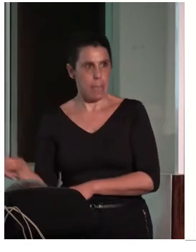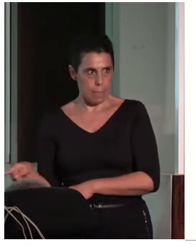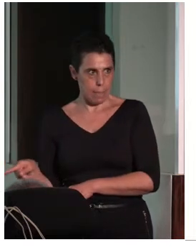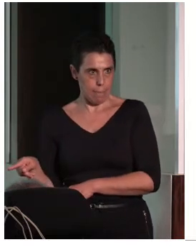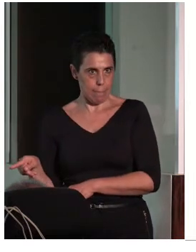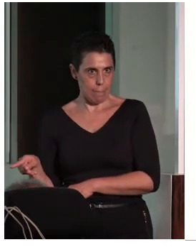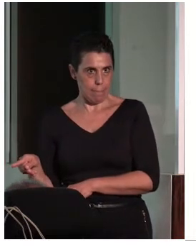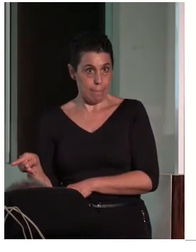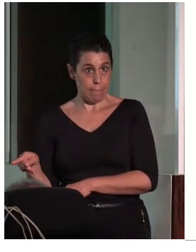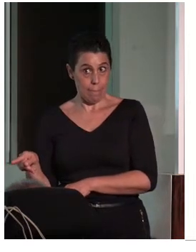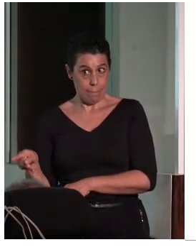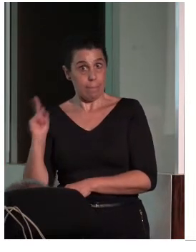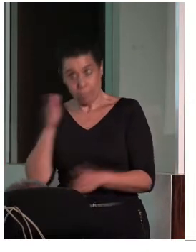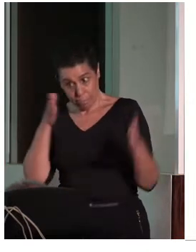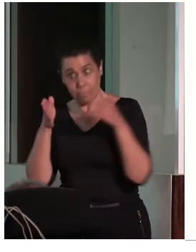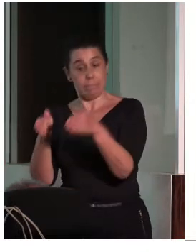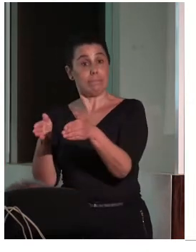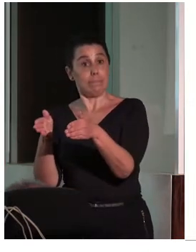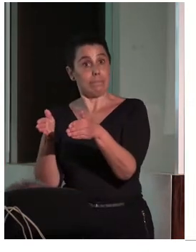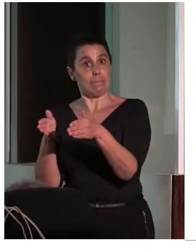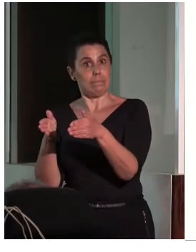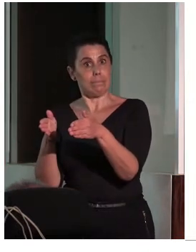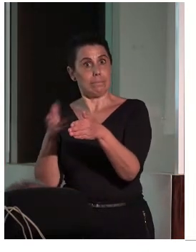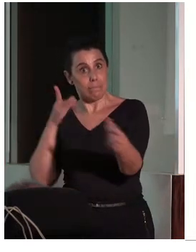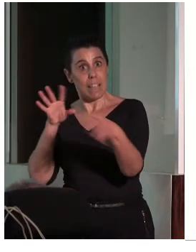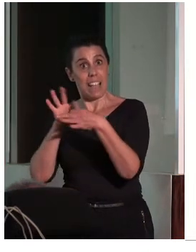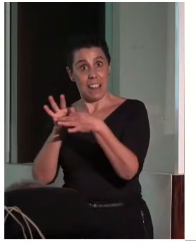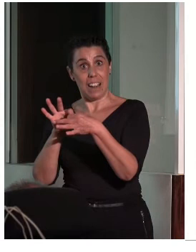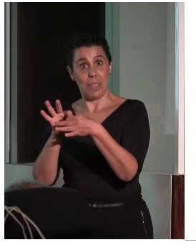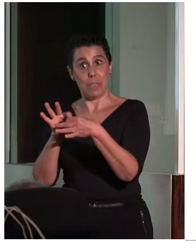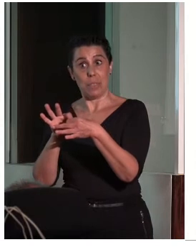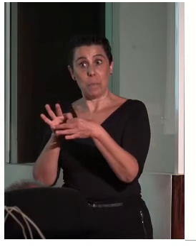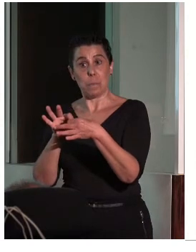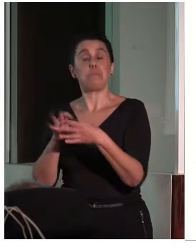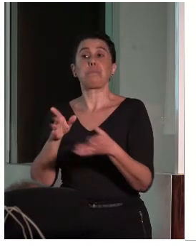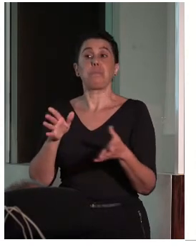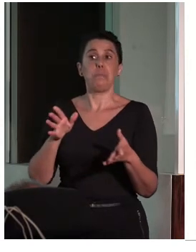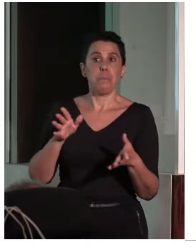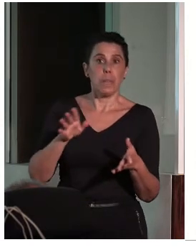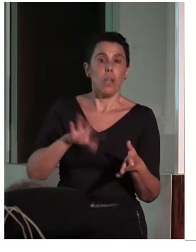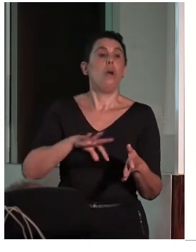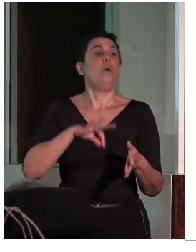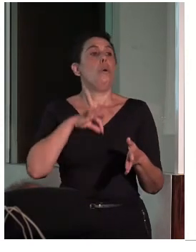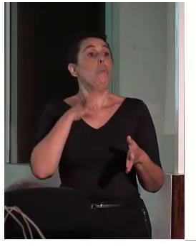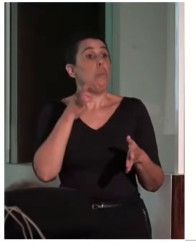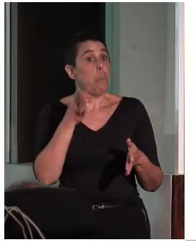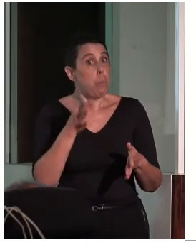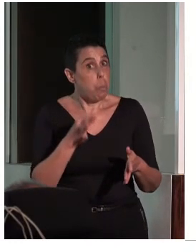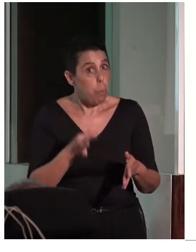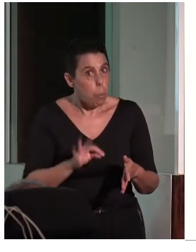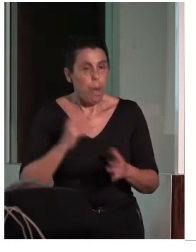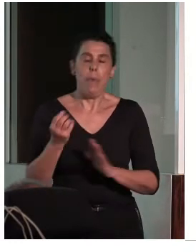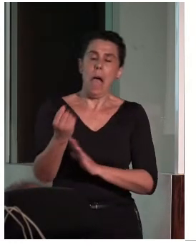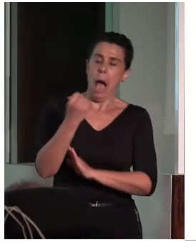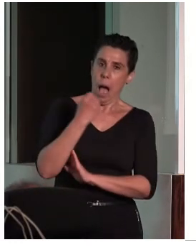Y en ese sentido puede ser perfectamente una aliada